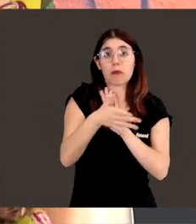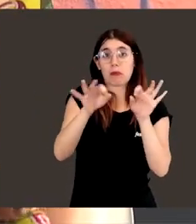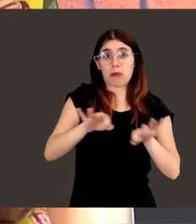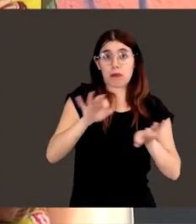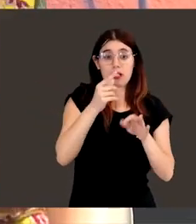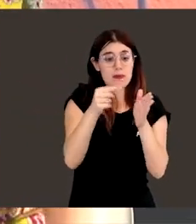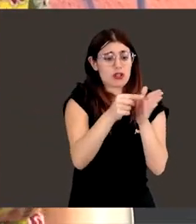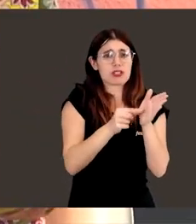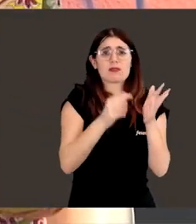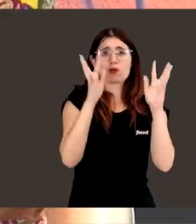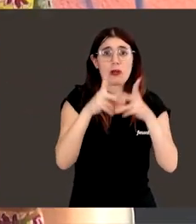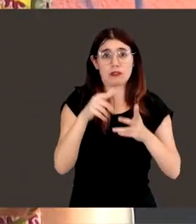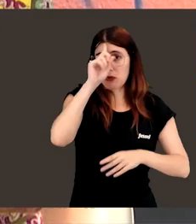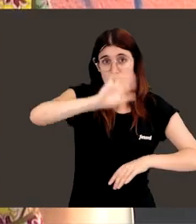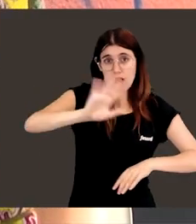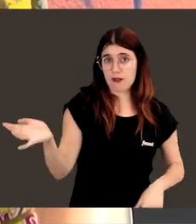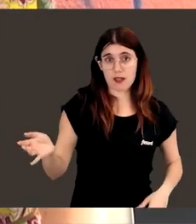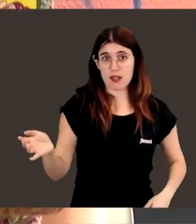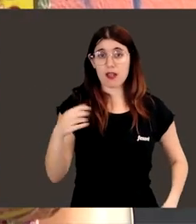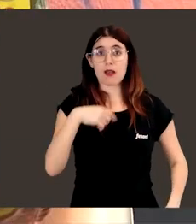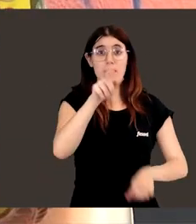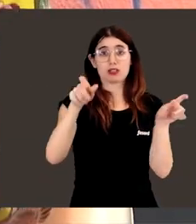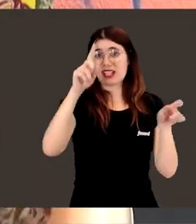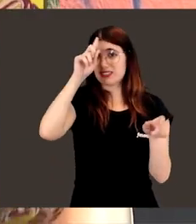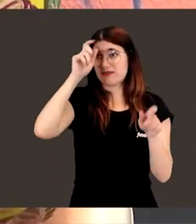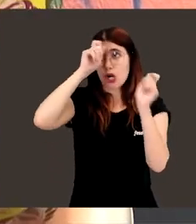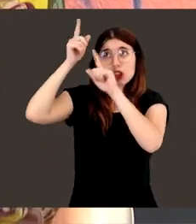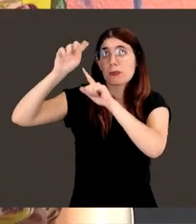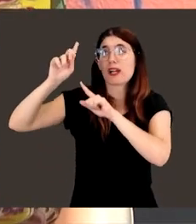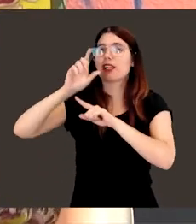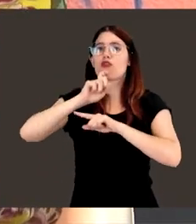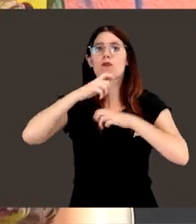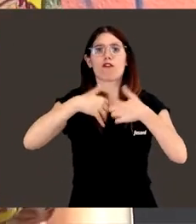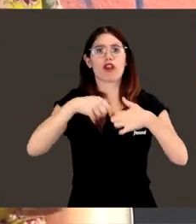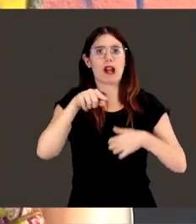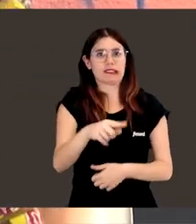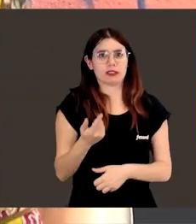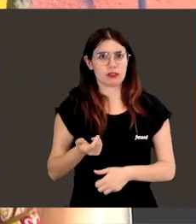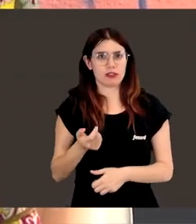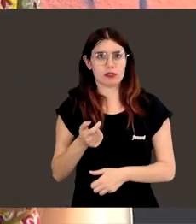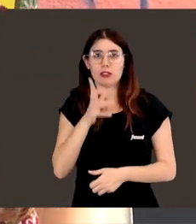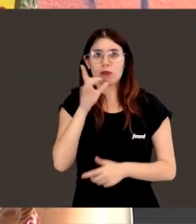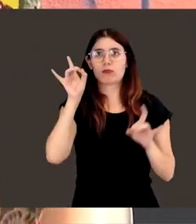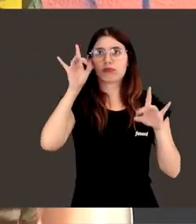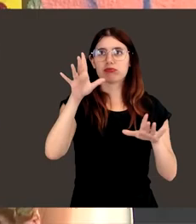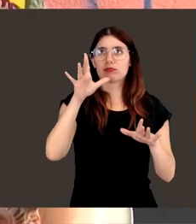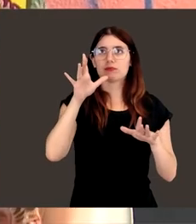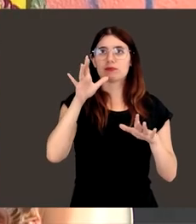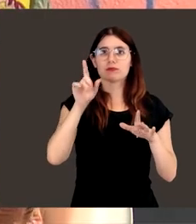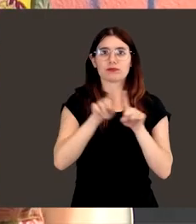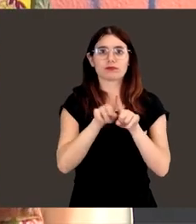los microchistas, historias, nadie lo conoce ni se imagina cómo funciona eso, cómo es increíble que a golpe de botón, ¿no?